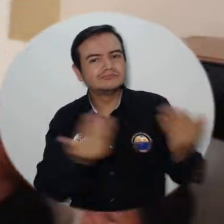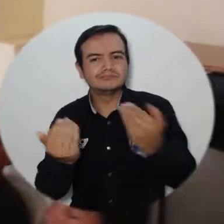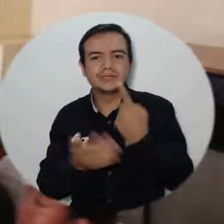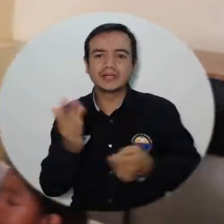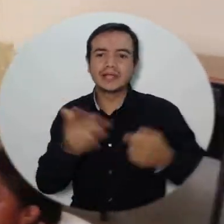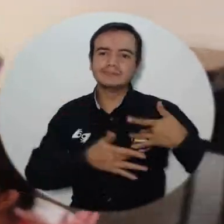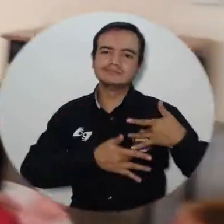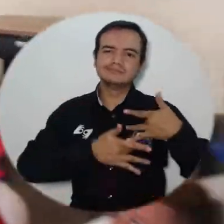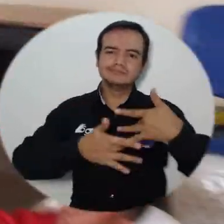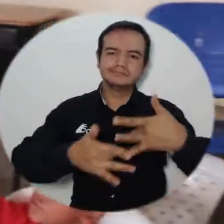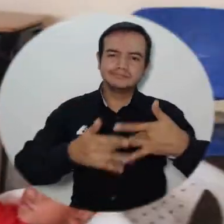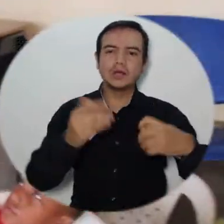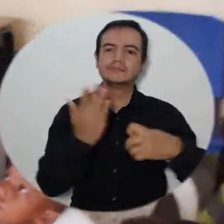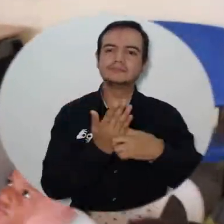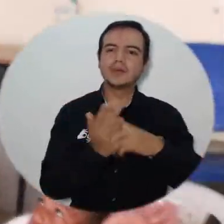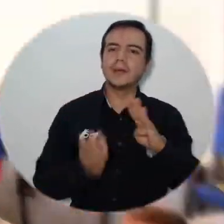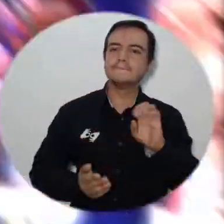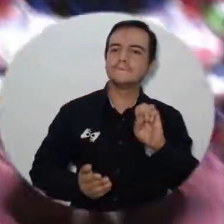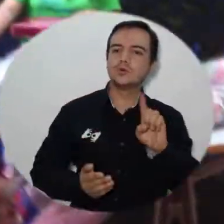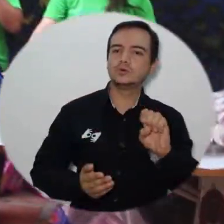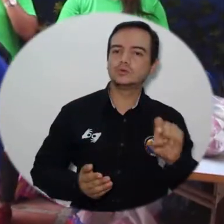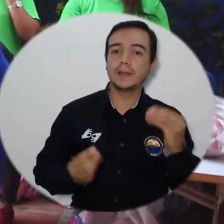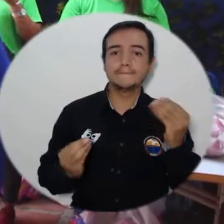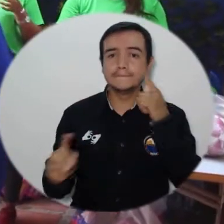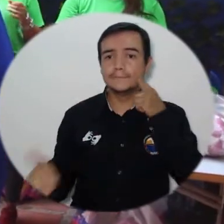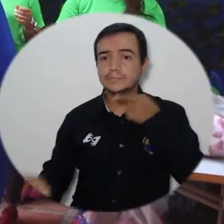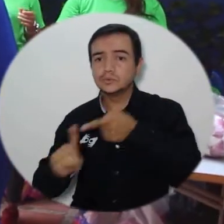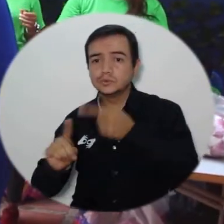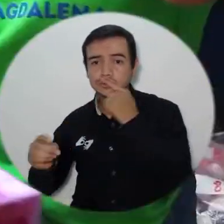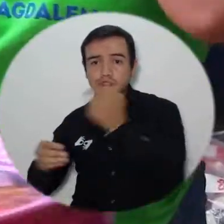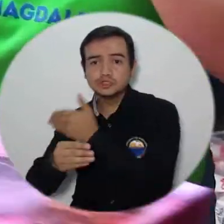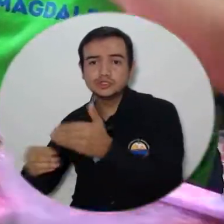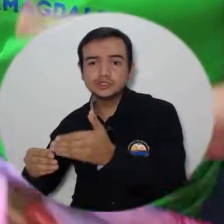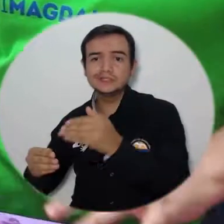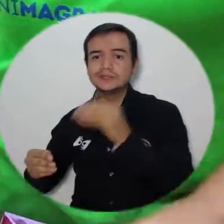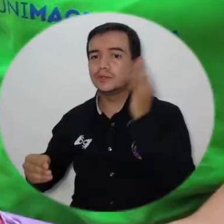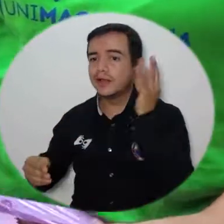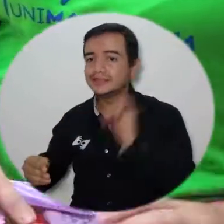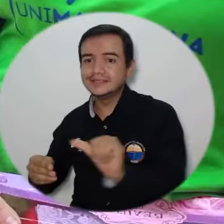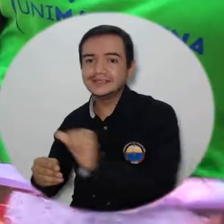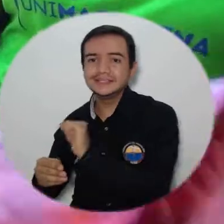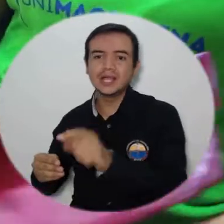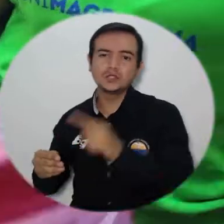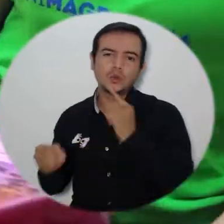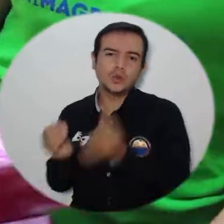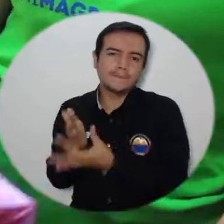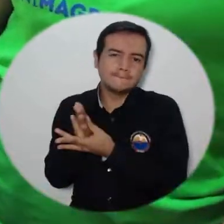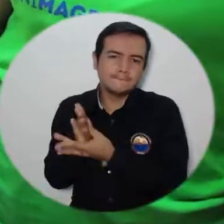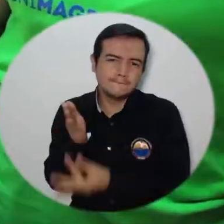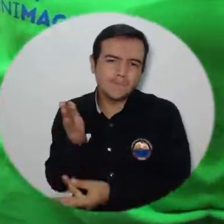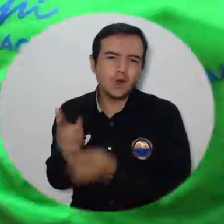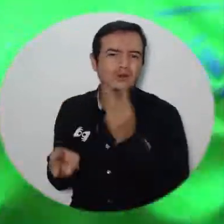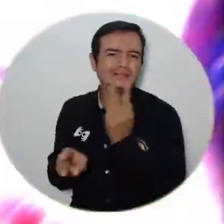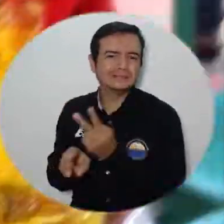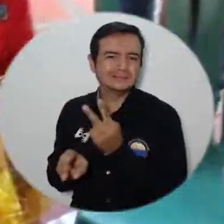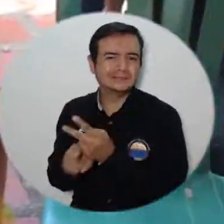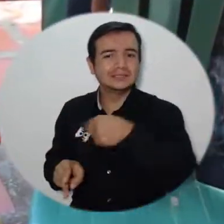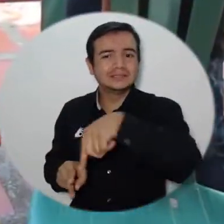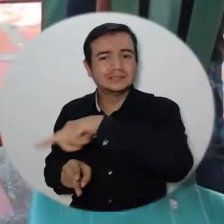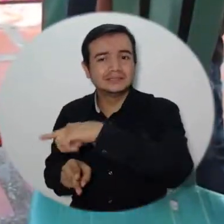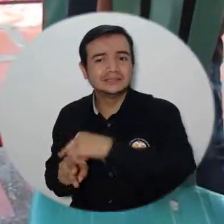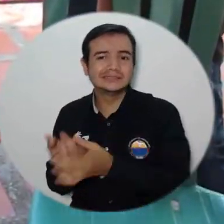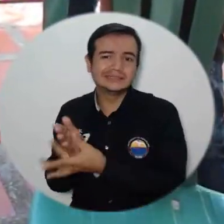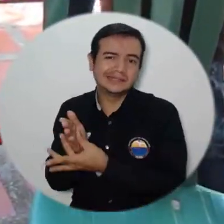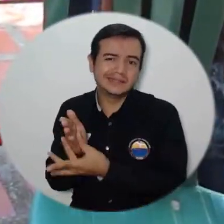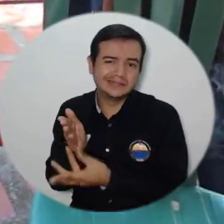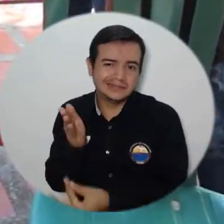bonos encaminada a alegrar los corazones de los niños y niñas residentes de las comunidades vulnerables de Santa Marta en esta época